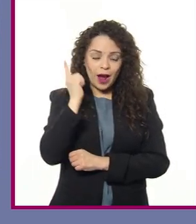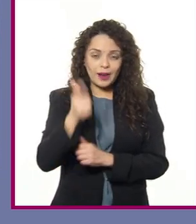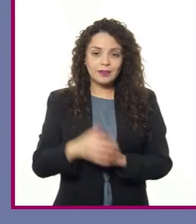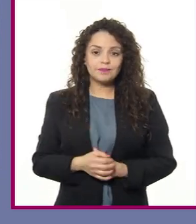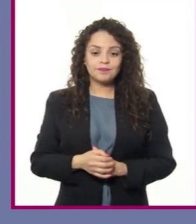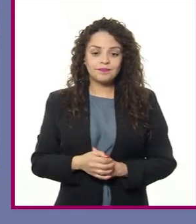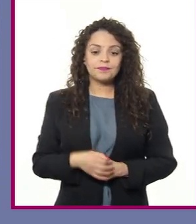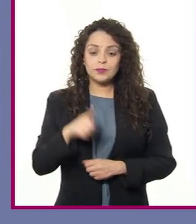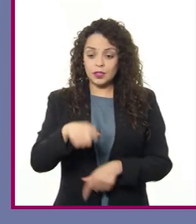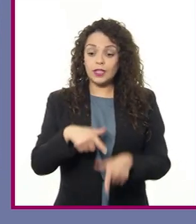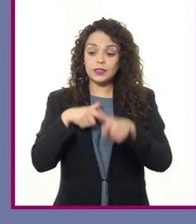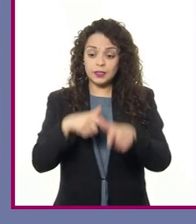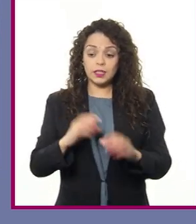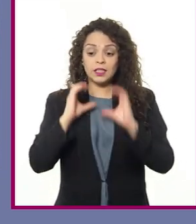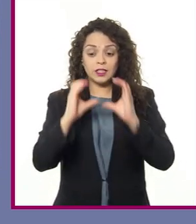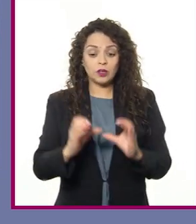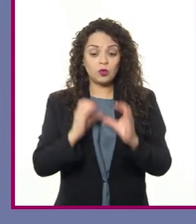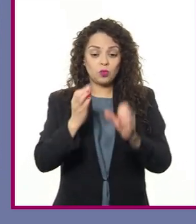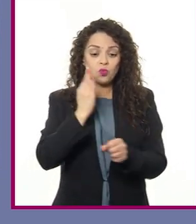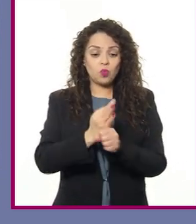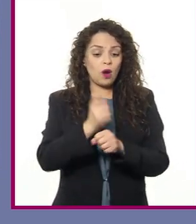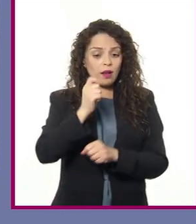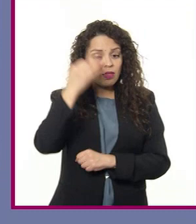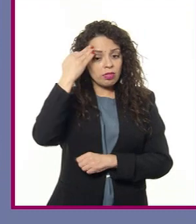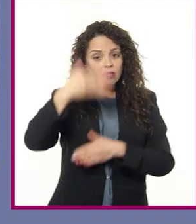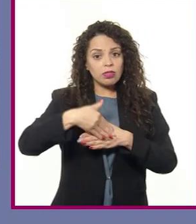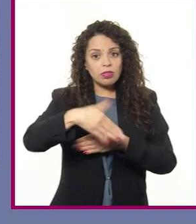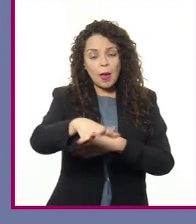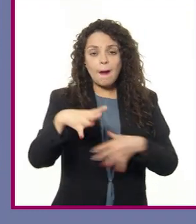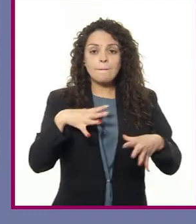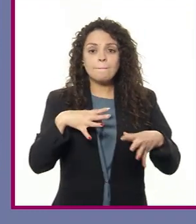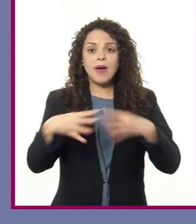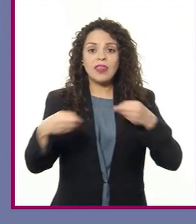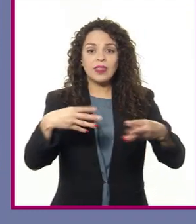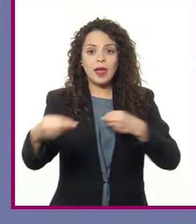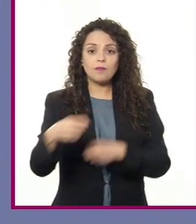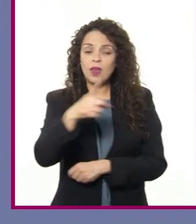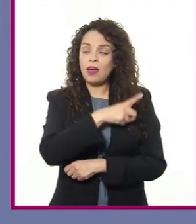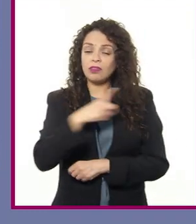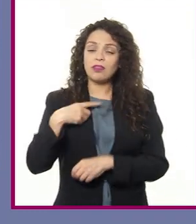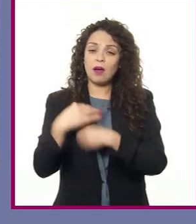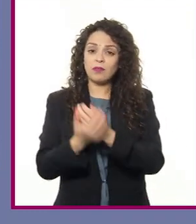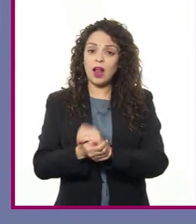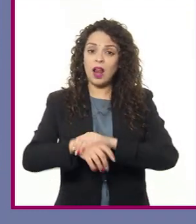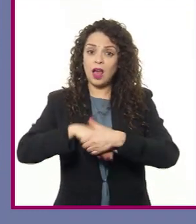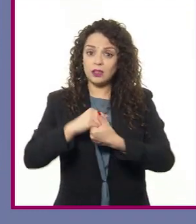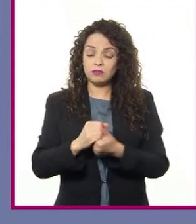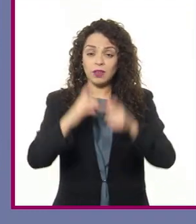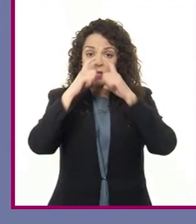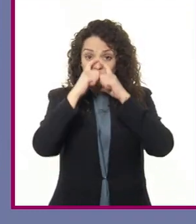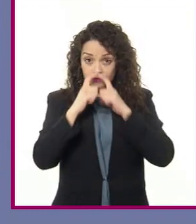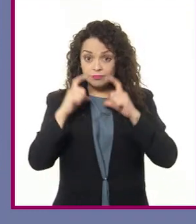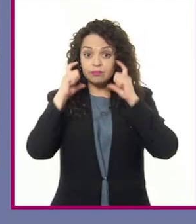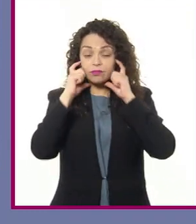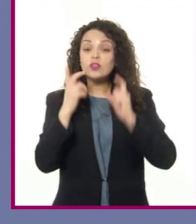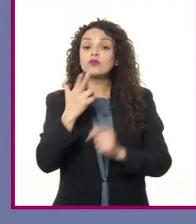a que te sigas cuidando en este tiempo de pandemia. Lávate las manos, cúbrete la boca